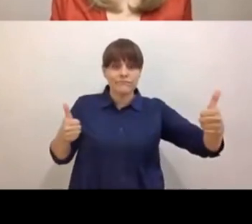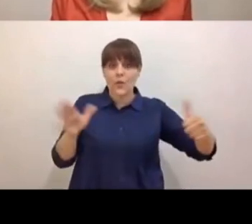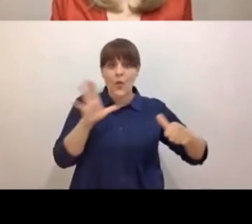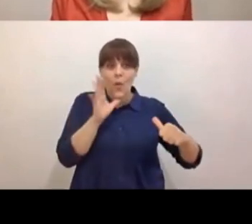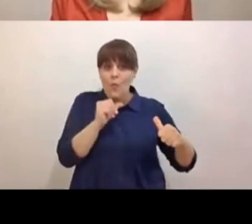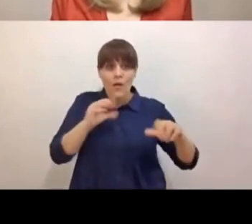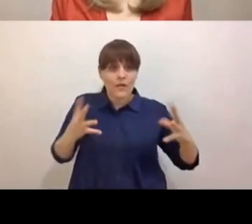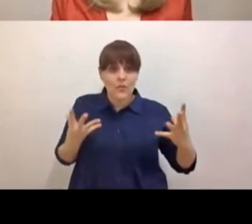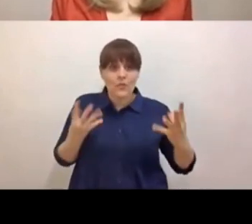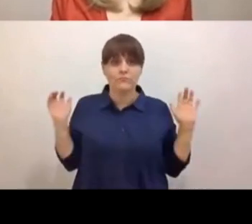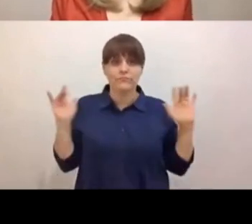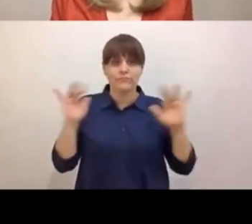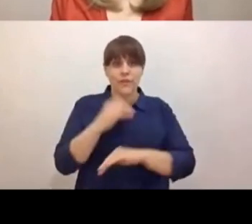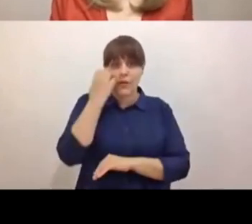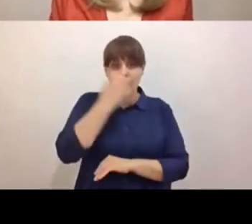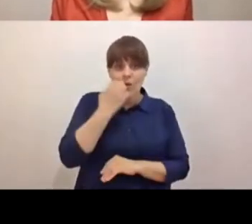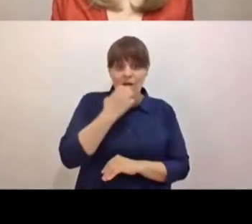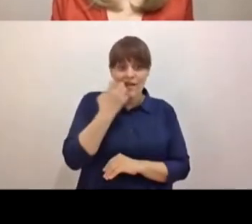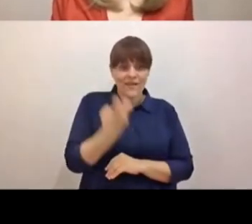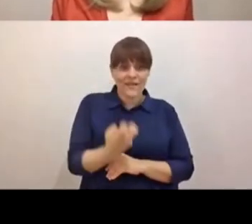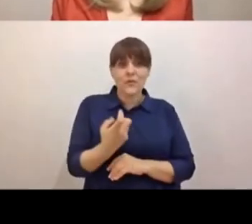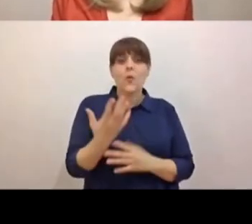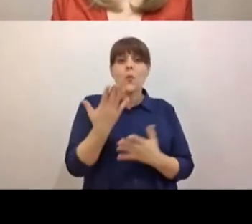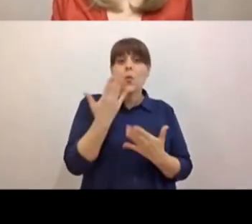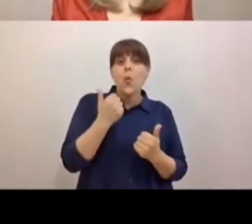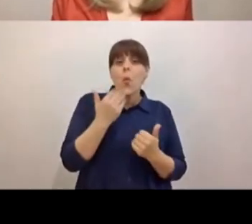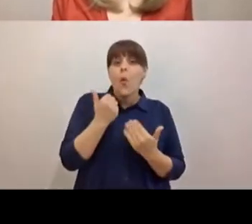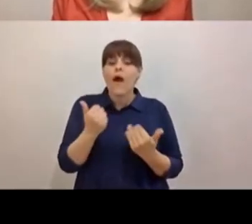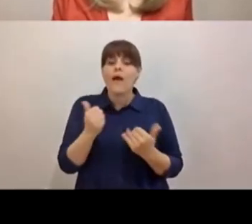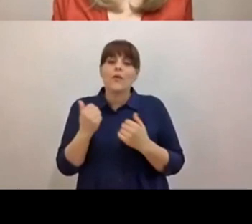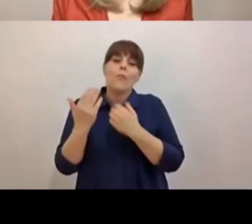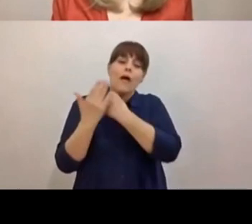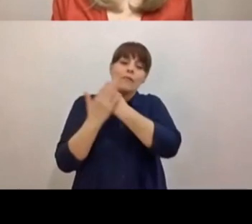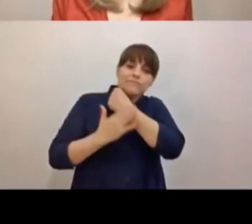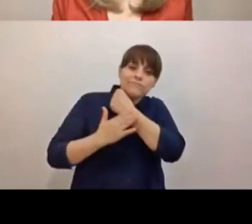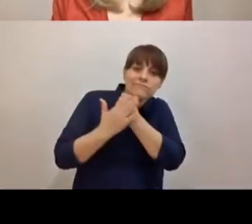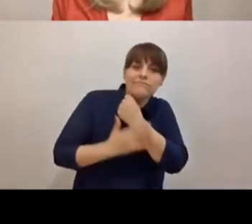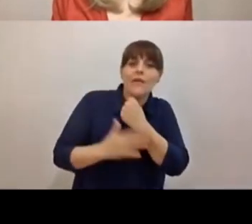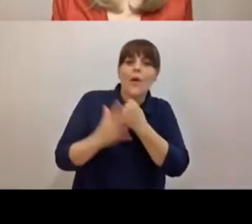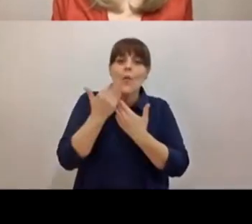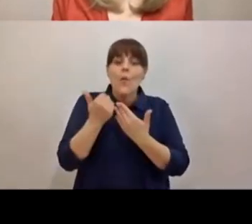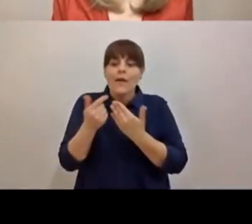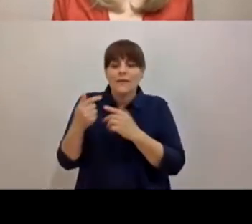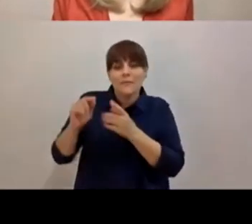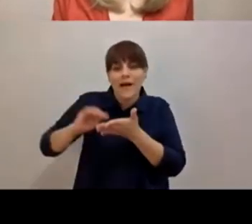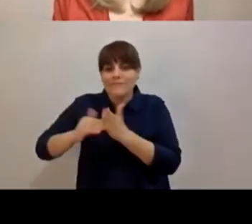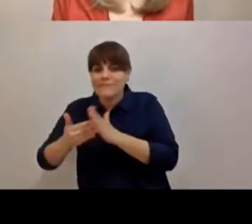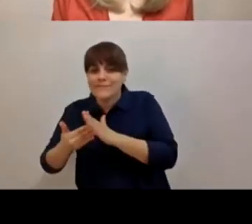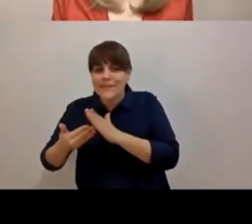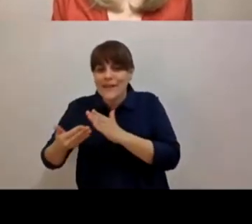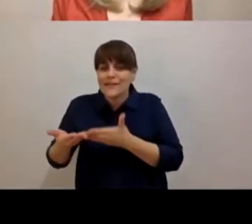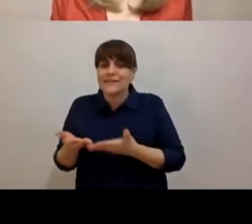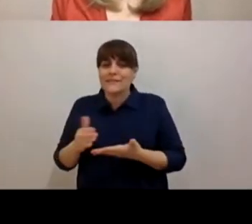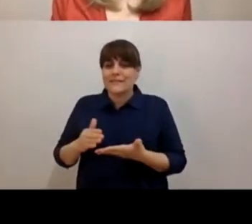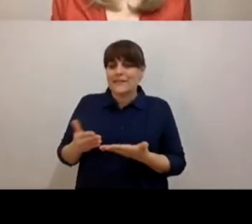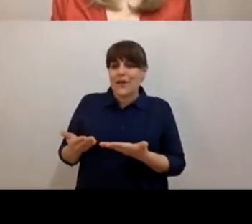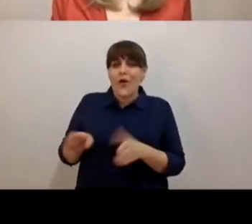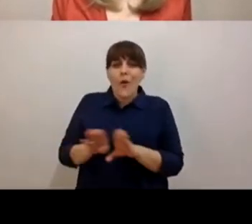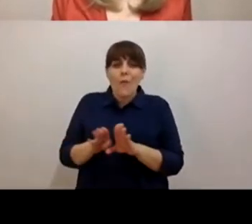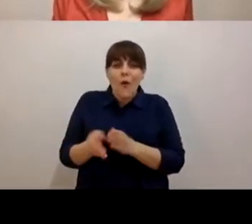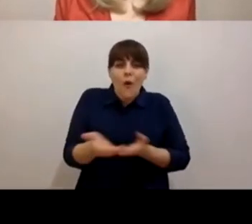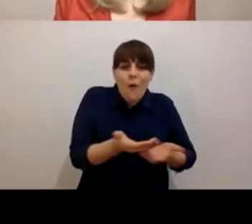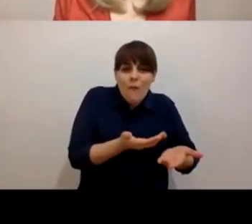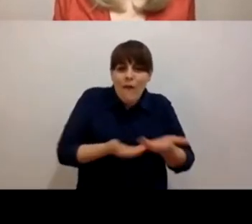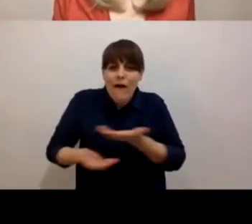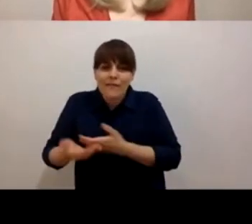olores, sin sabores, sin caricias, sin la complicidad y el compartir lúdico de